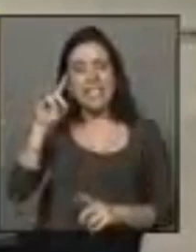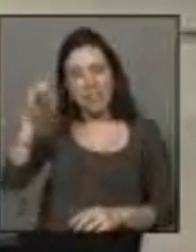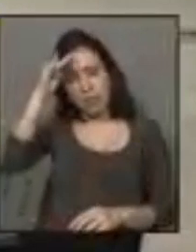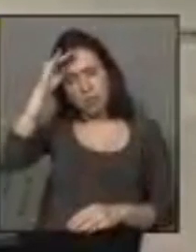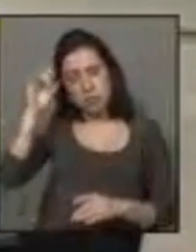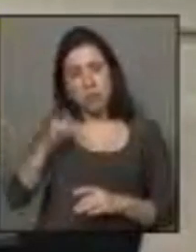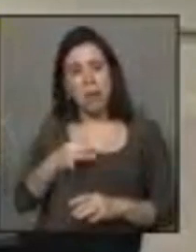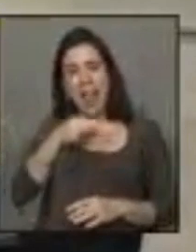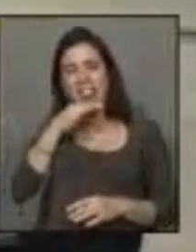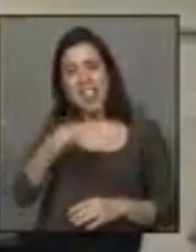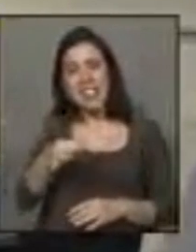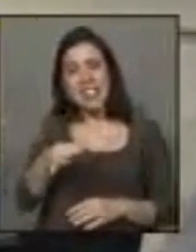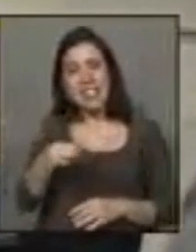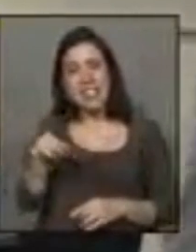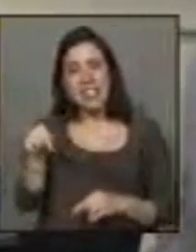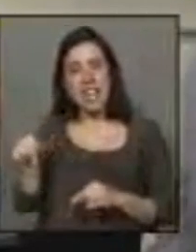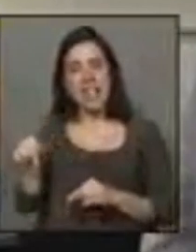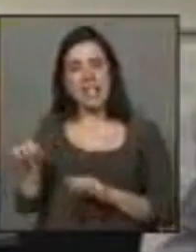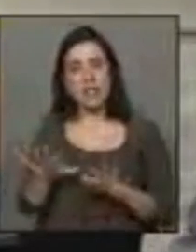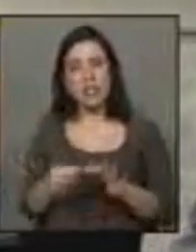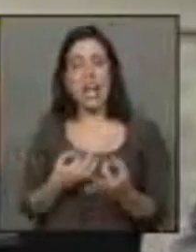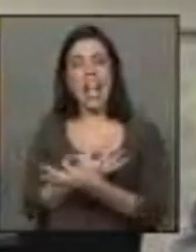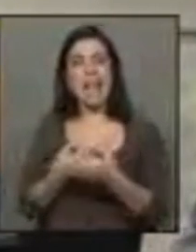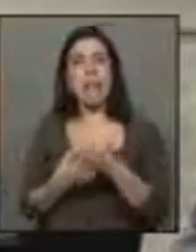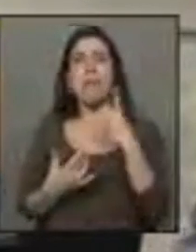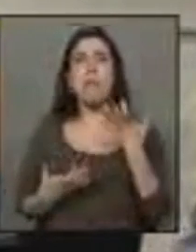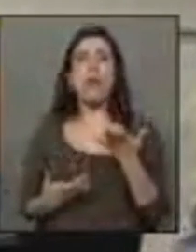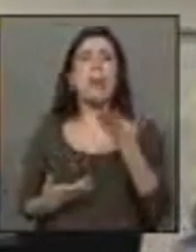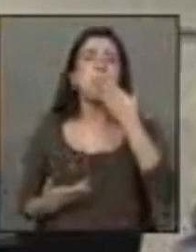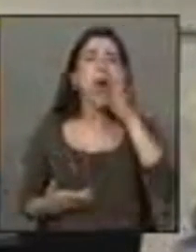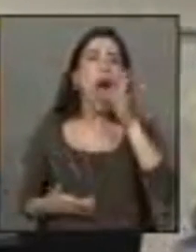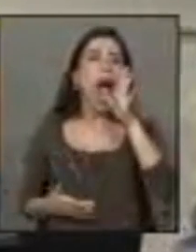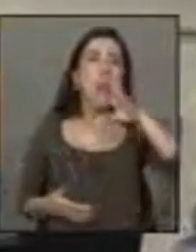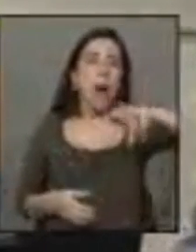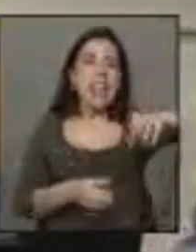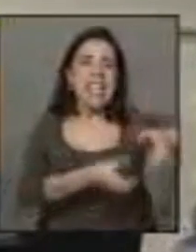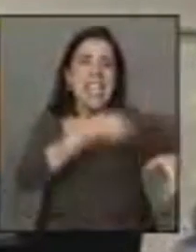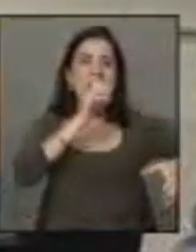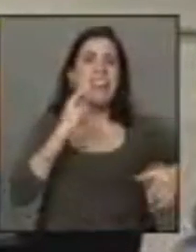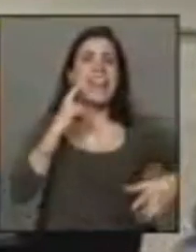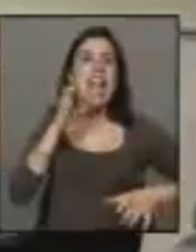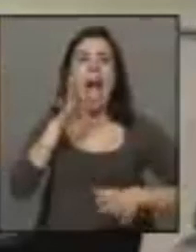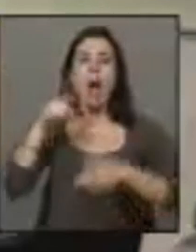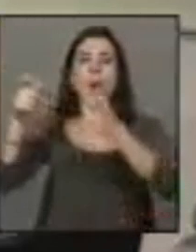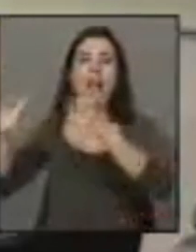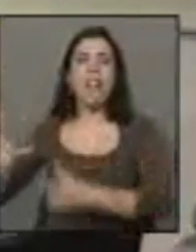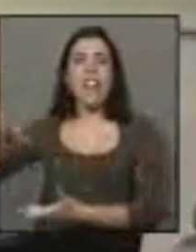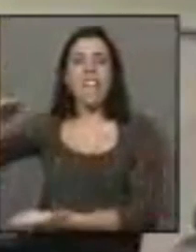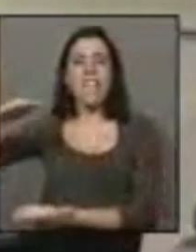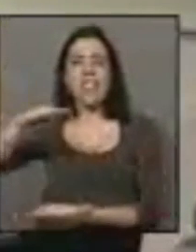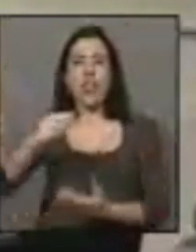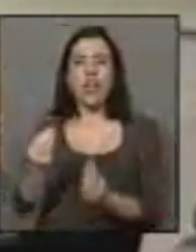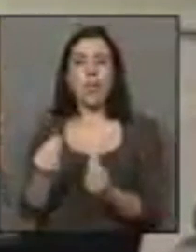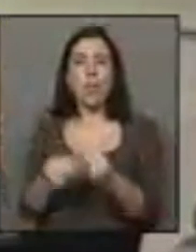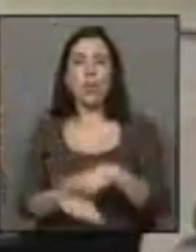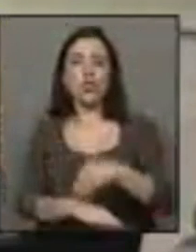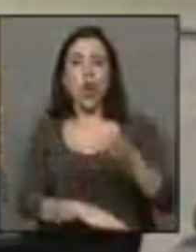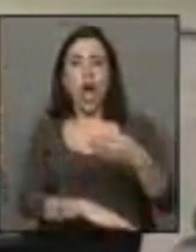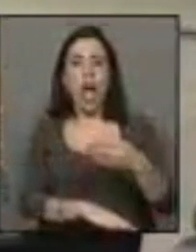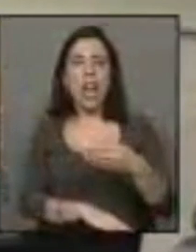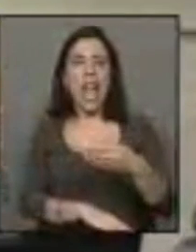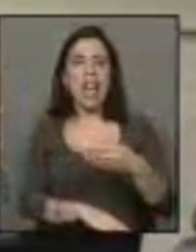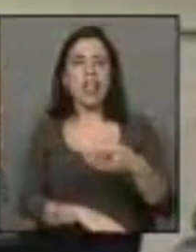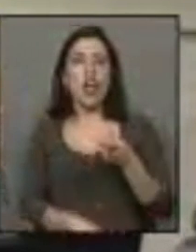para hacer una afirmación como esa. Que nos explique por qué es mejor el agua de la llave que el agua de los bidones que muchos ariqueños se